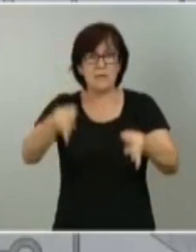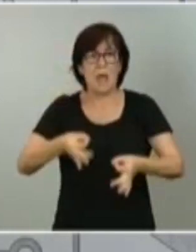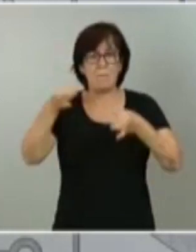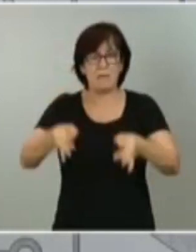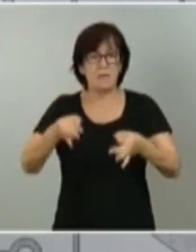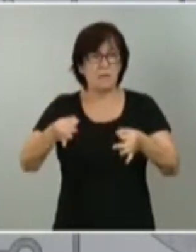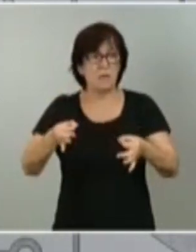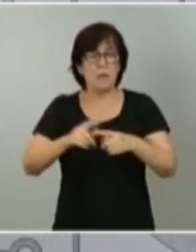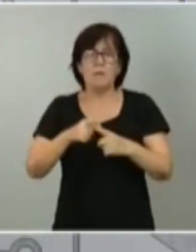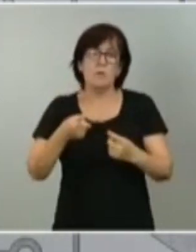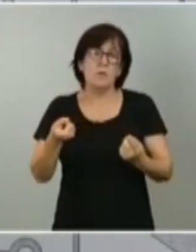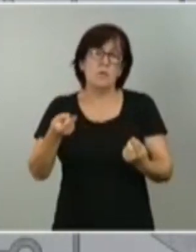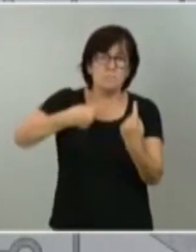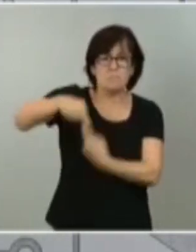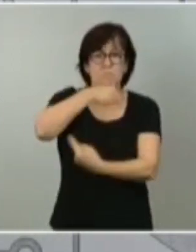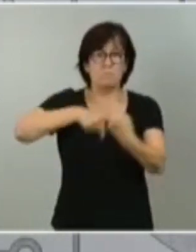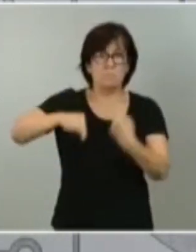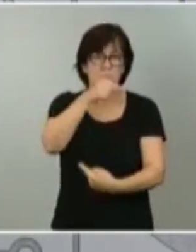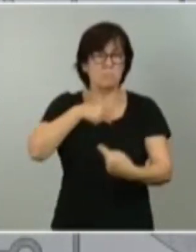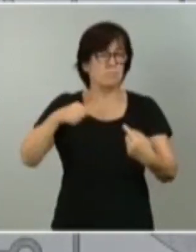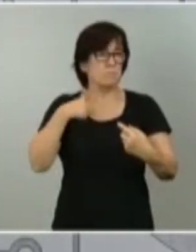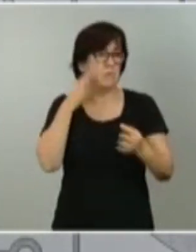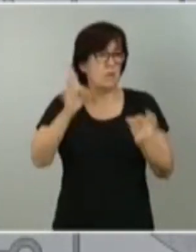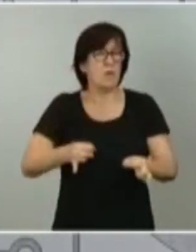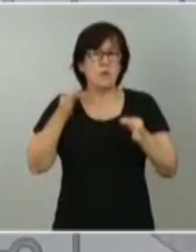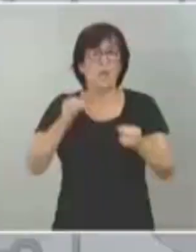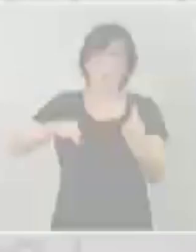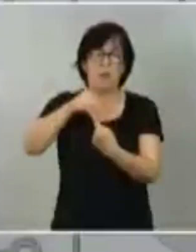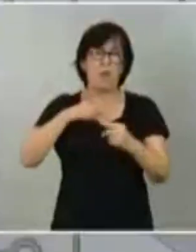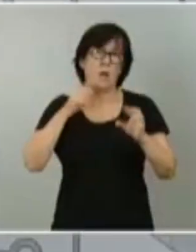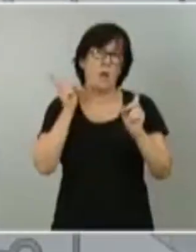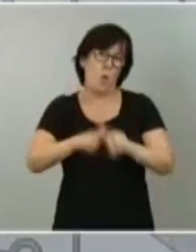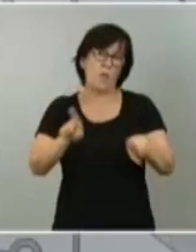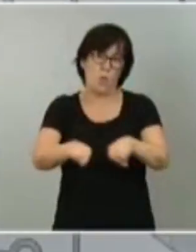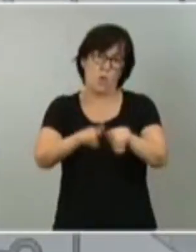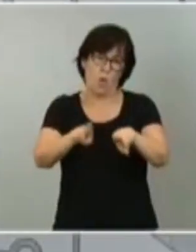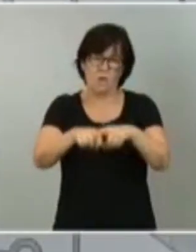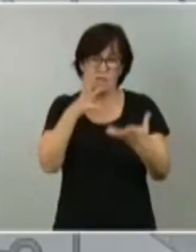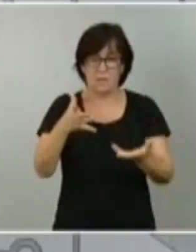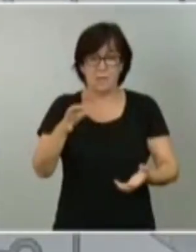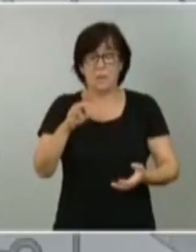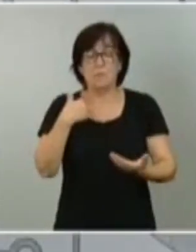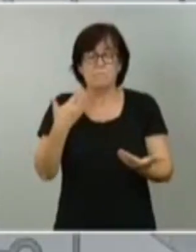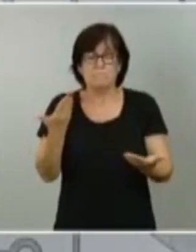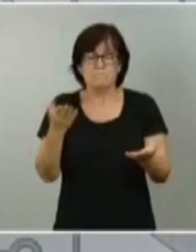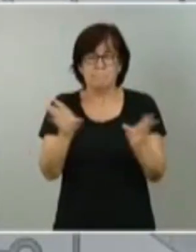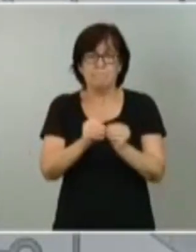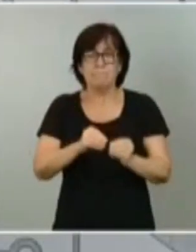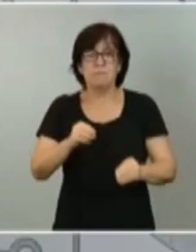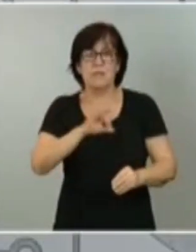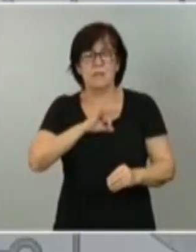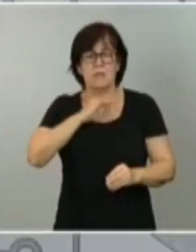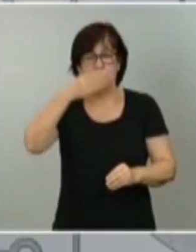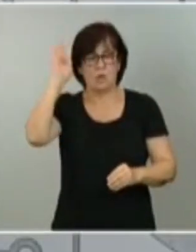sobre sí mismo y que nunca sale de esa situación de espiral. El señor Casado mantiene la actitud